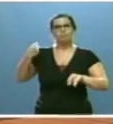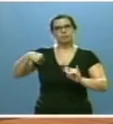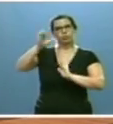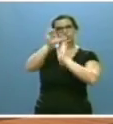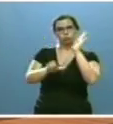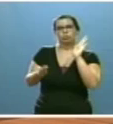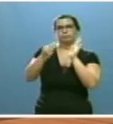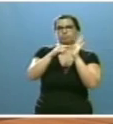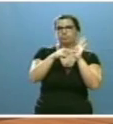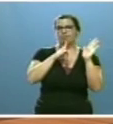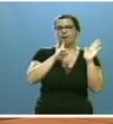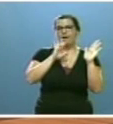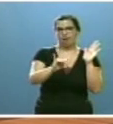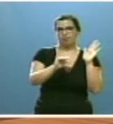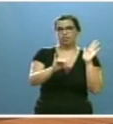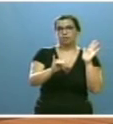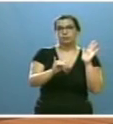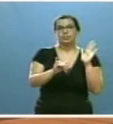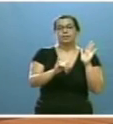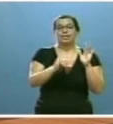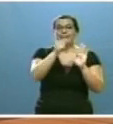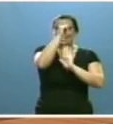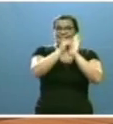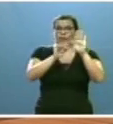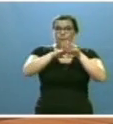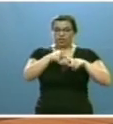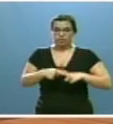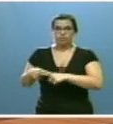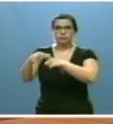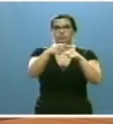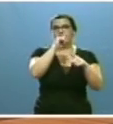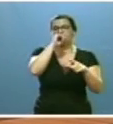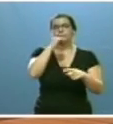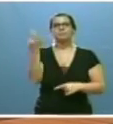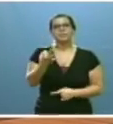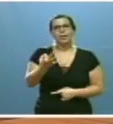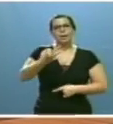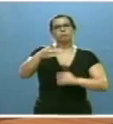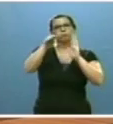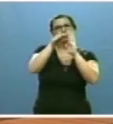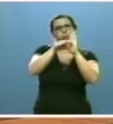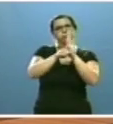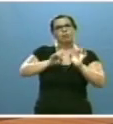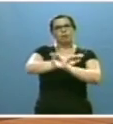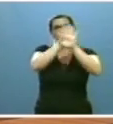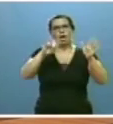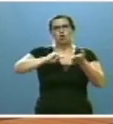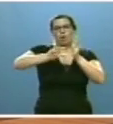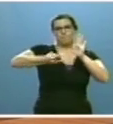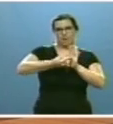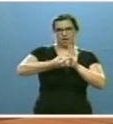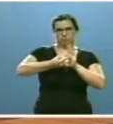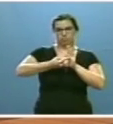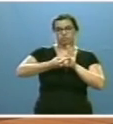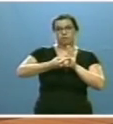y cuyos criterios de reparto deberán concretarse en el Plan Plurianual de Convergencia Interior, un plan